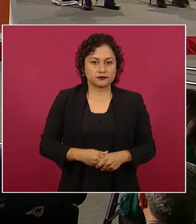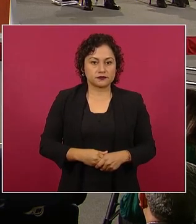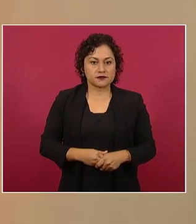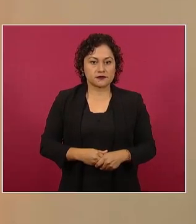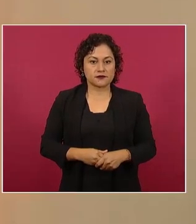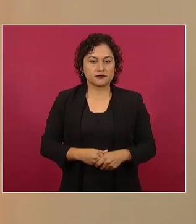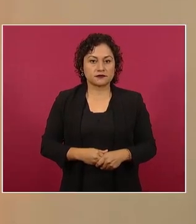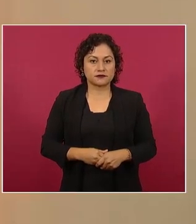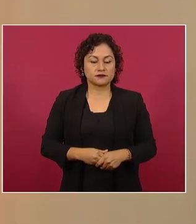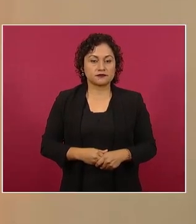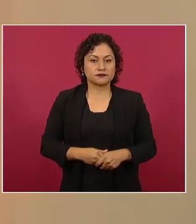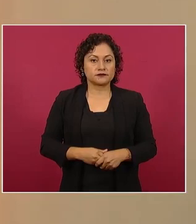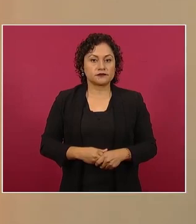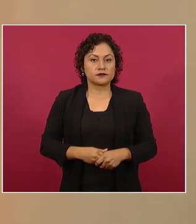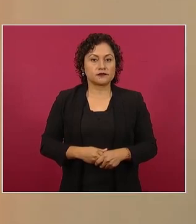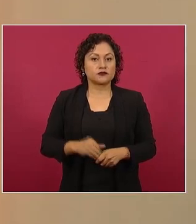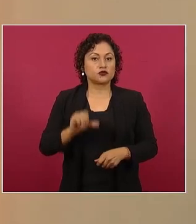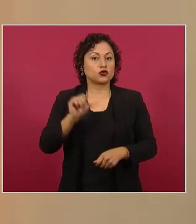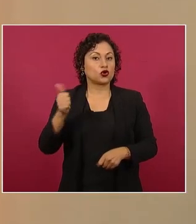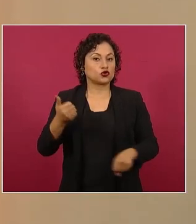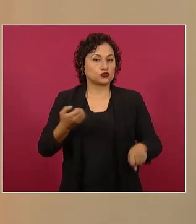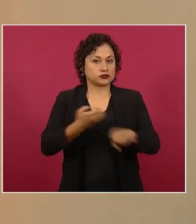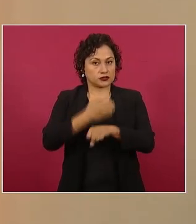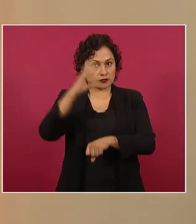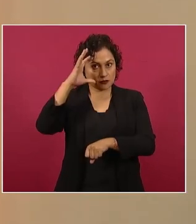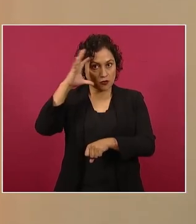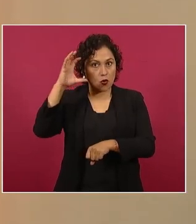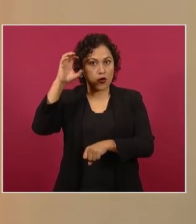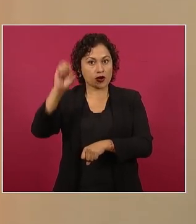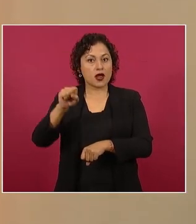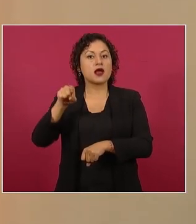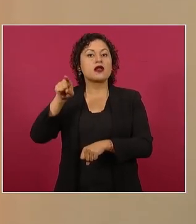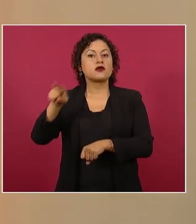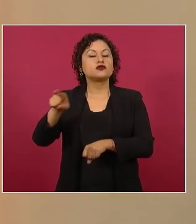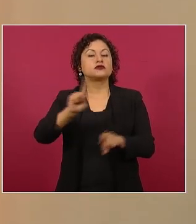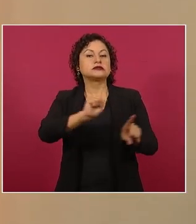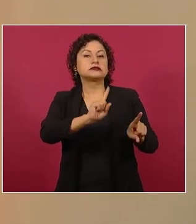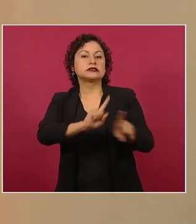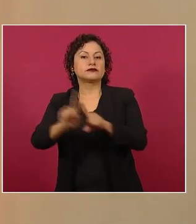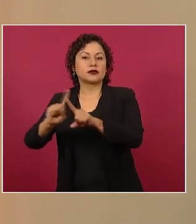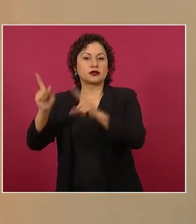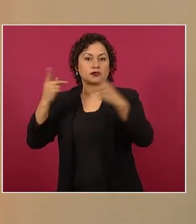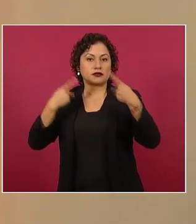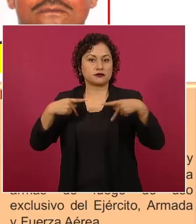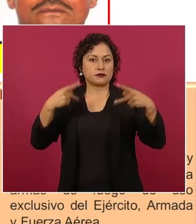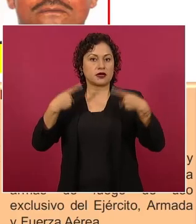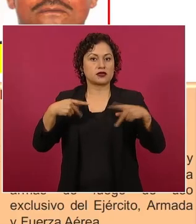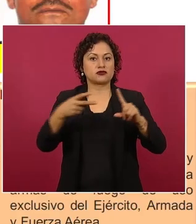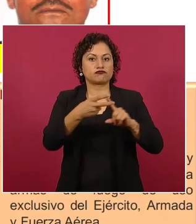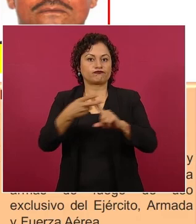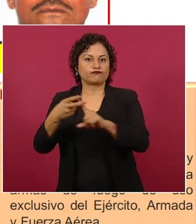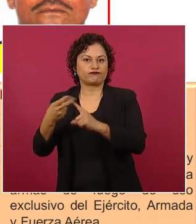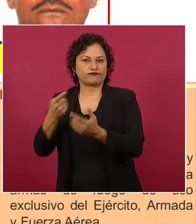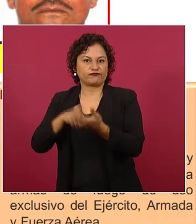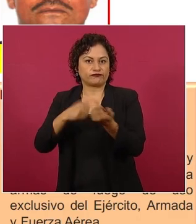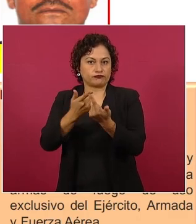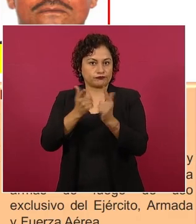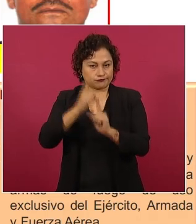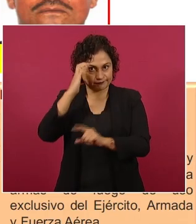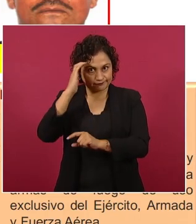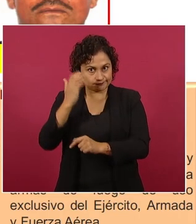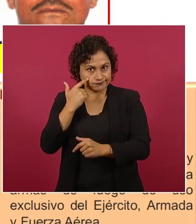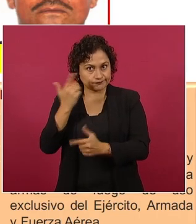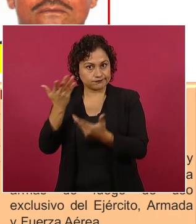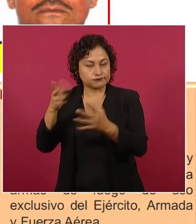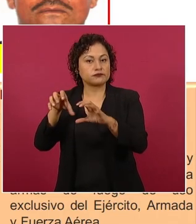En Morelos fueron sentenciados diferentes secuestradores, miembros de la delincuencia organizada, con